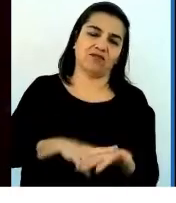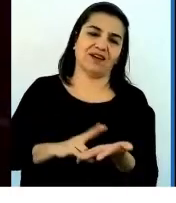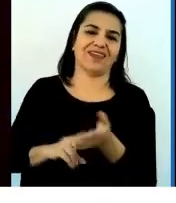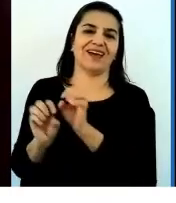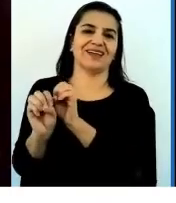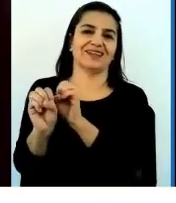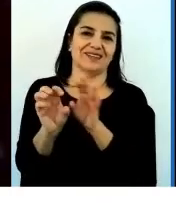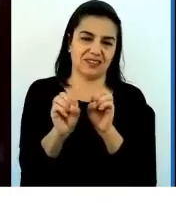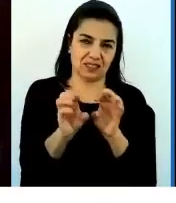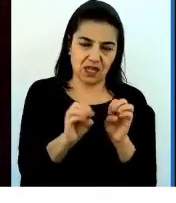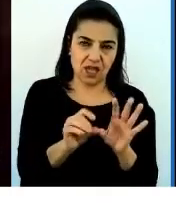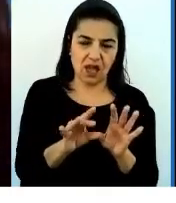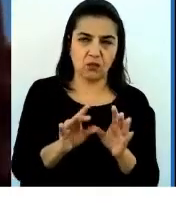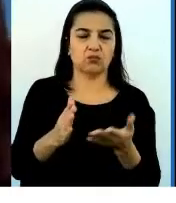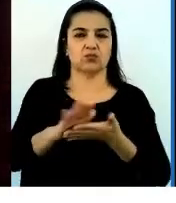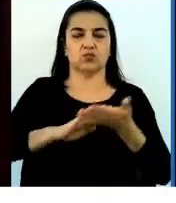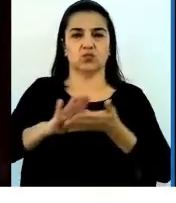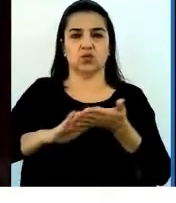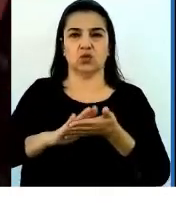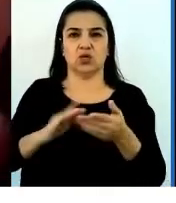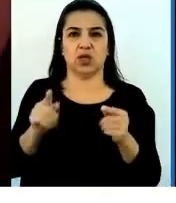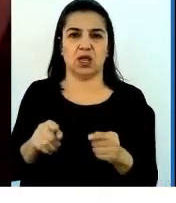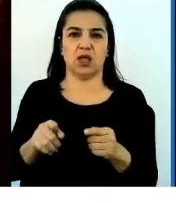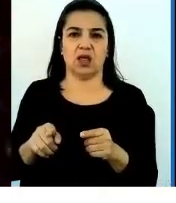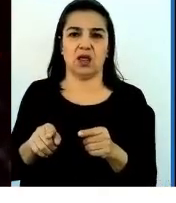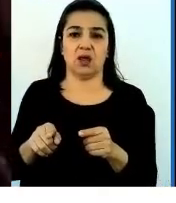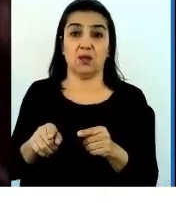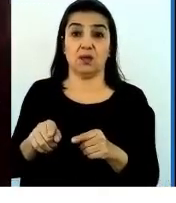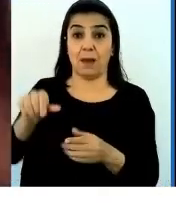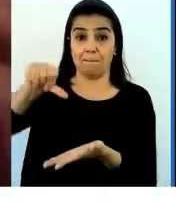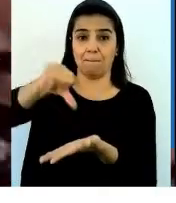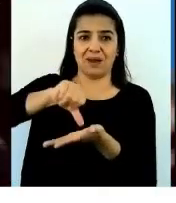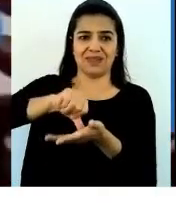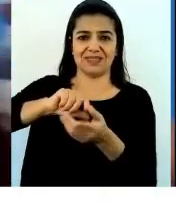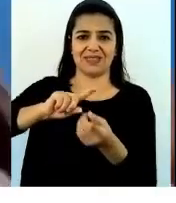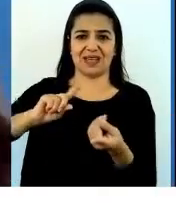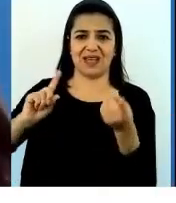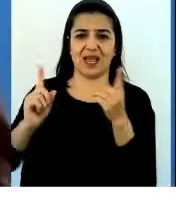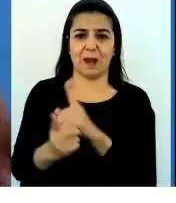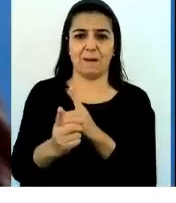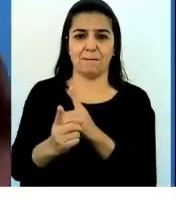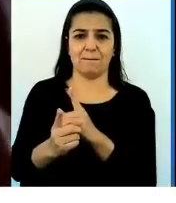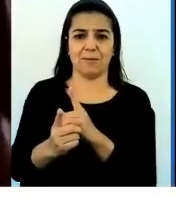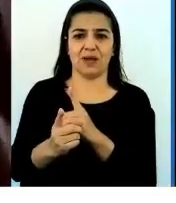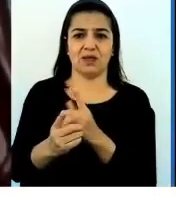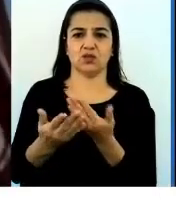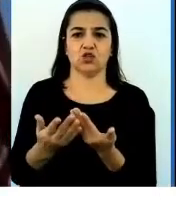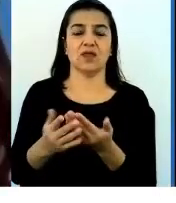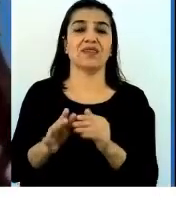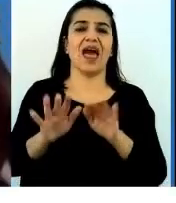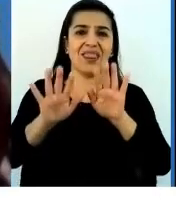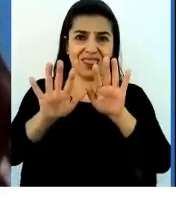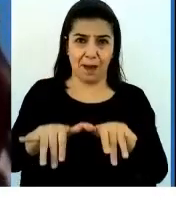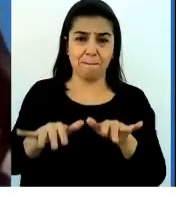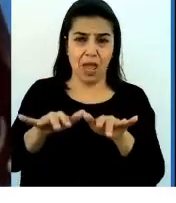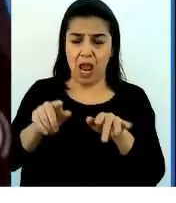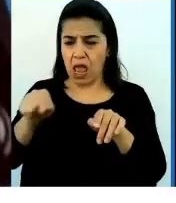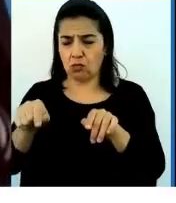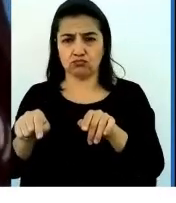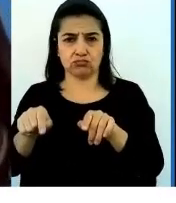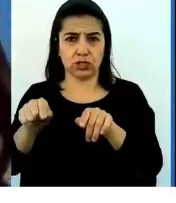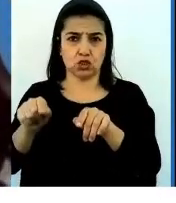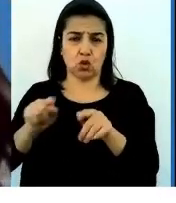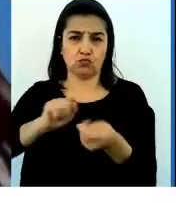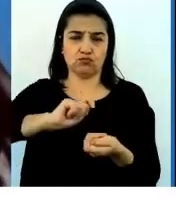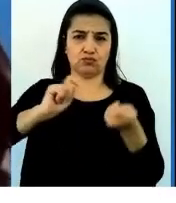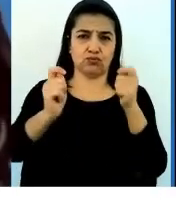si cambiamos, por ejemplo, en este país, 10.000 hectares de eso a eso, eso sería